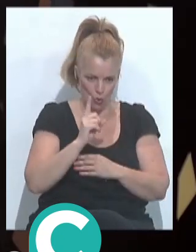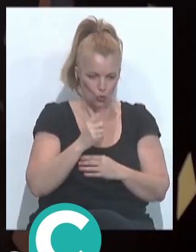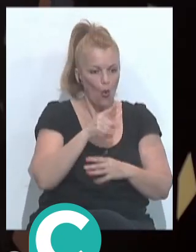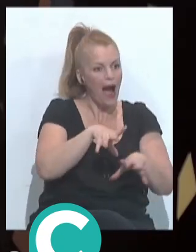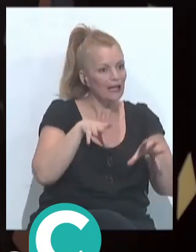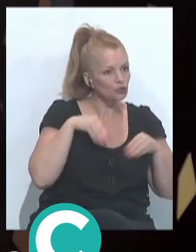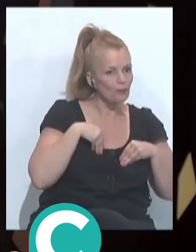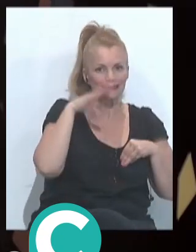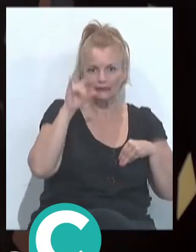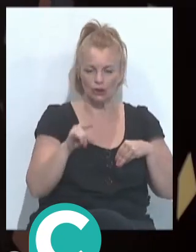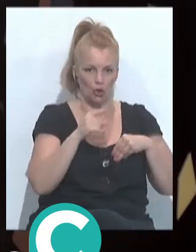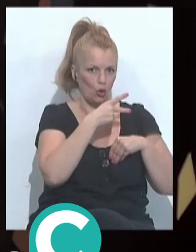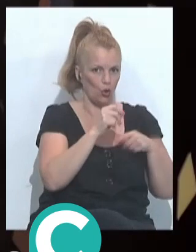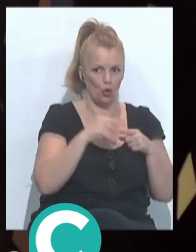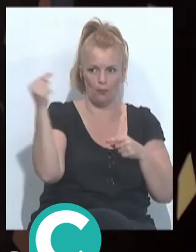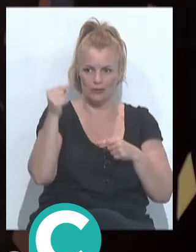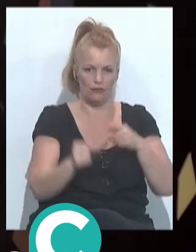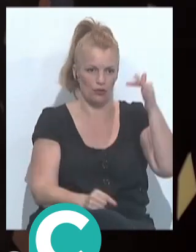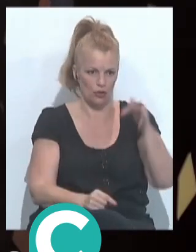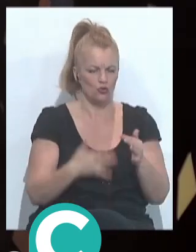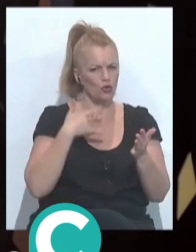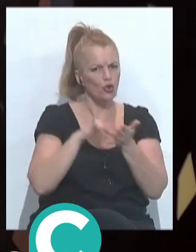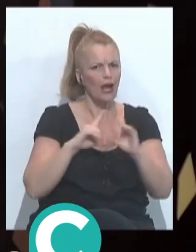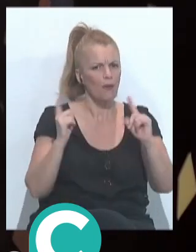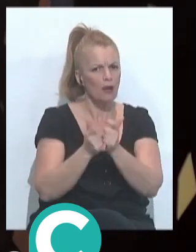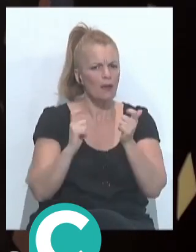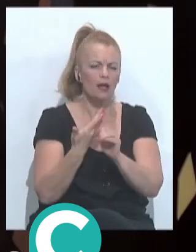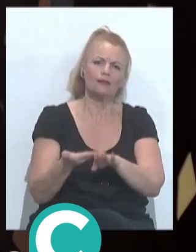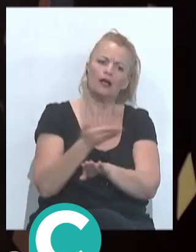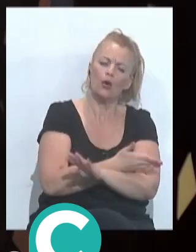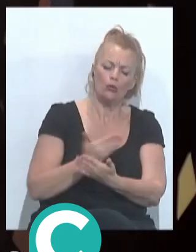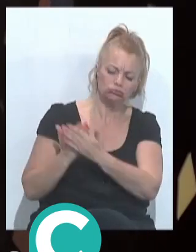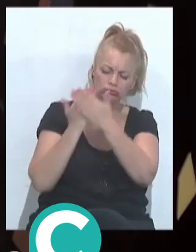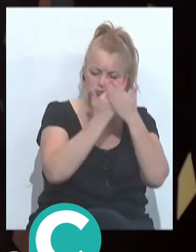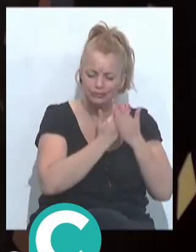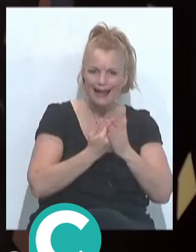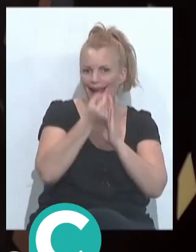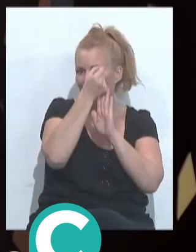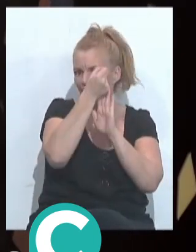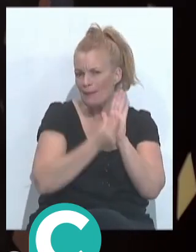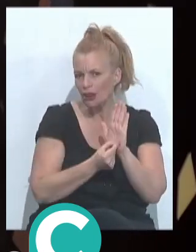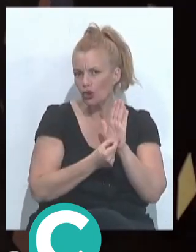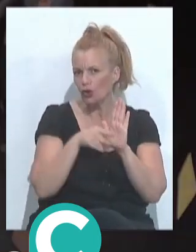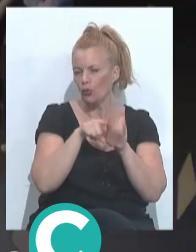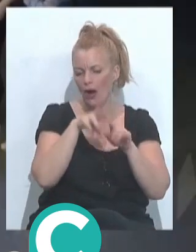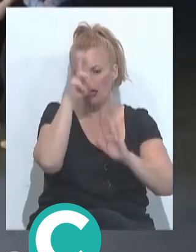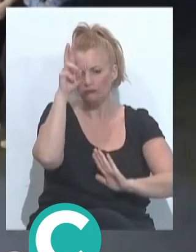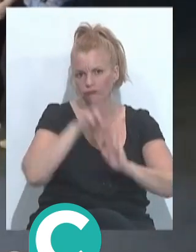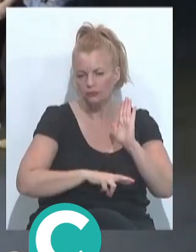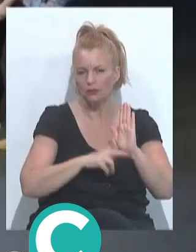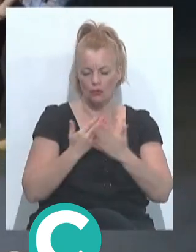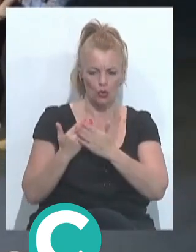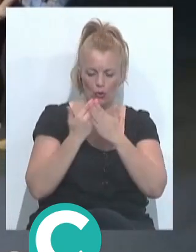y yo siempre recuerdo muchas reuniones previas, ¿no? Donde se estudiaba el reglamento, donde cada persona se tiene que estudiar el